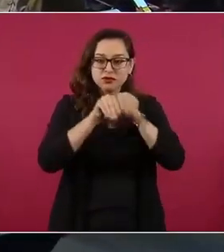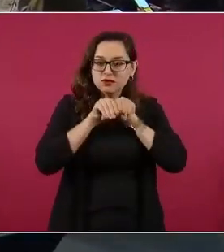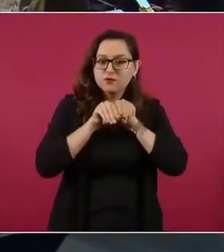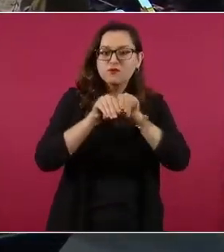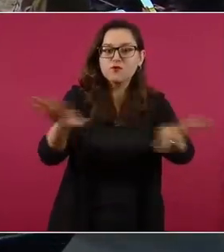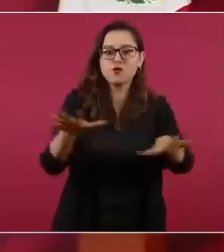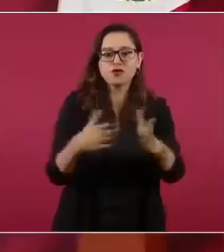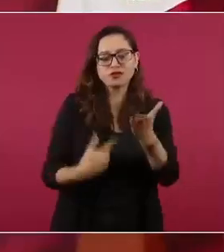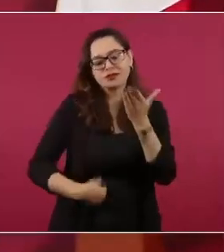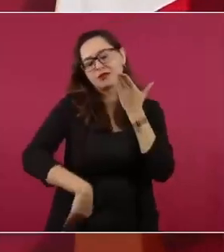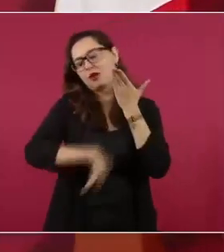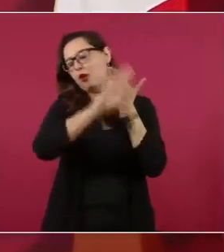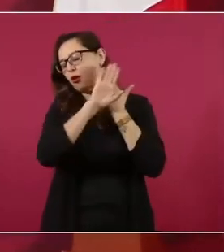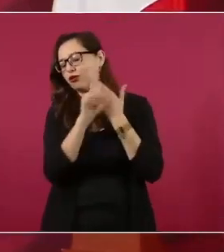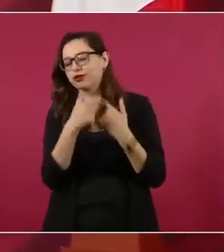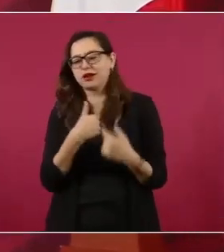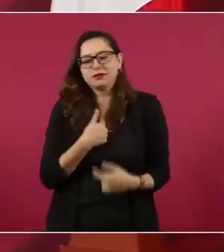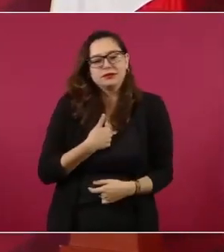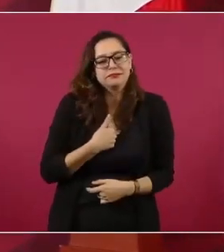pero durísimo.